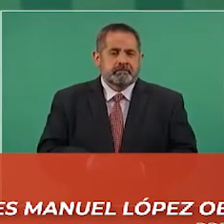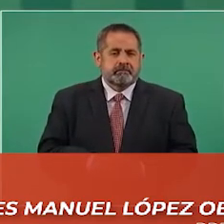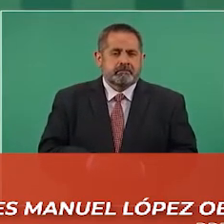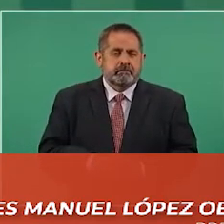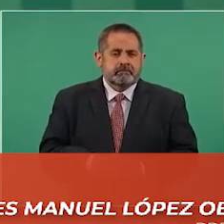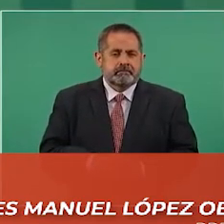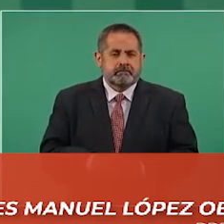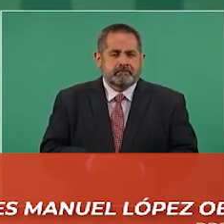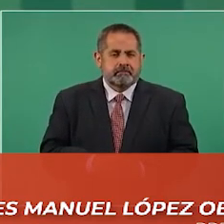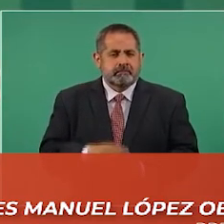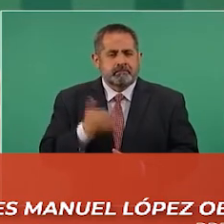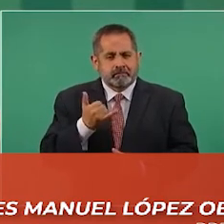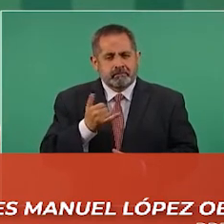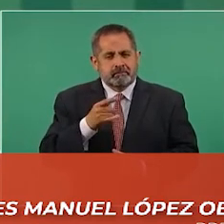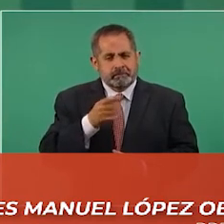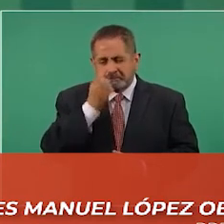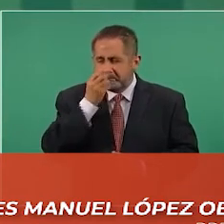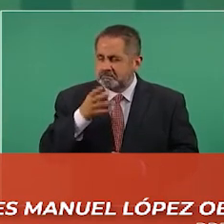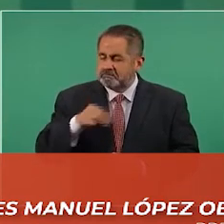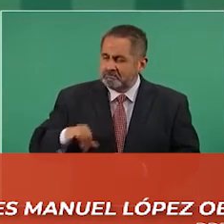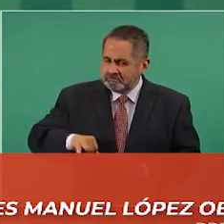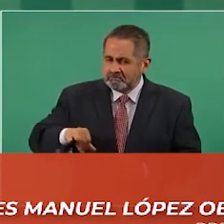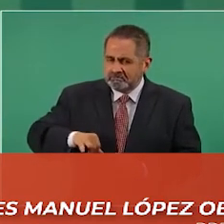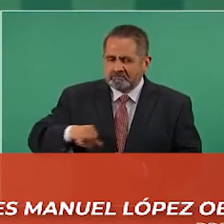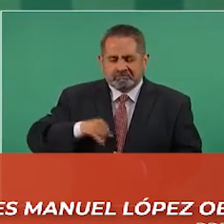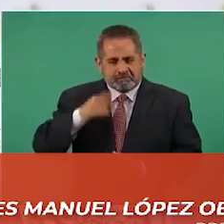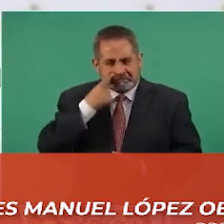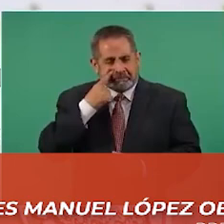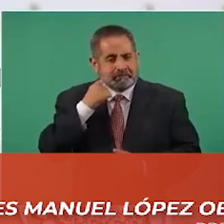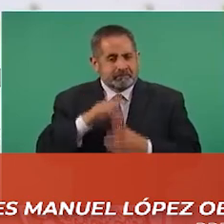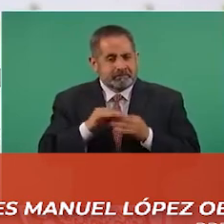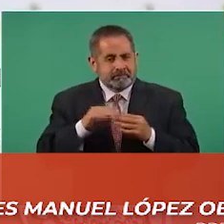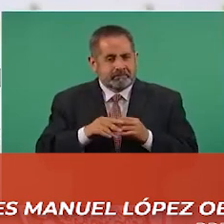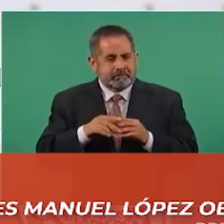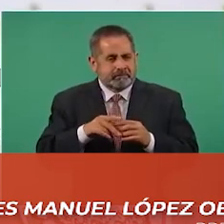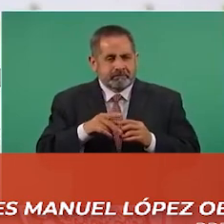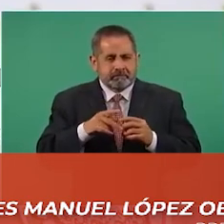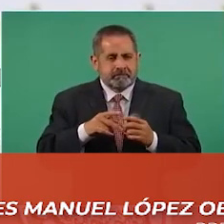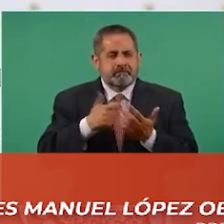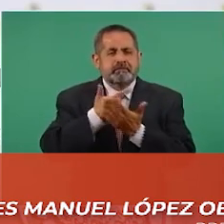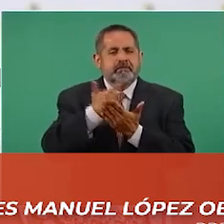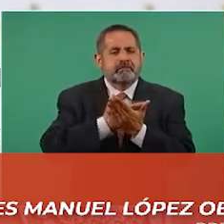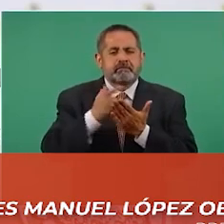Y es muy interesante cuando uno ve las encuestas